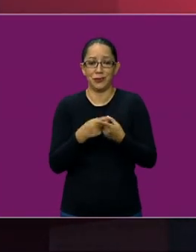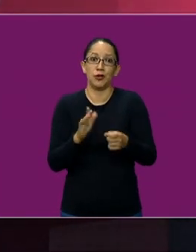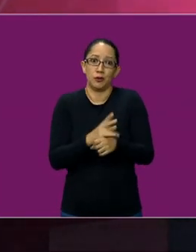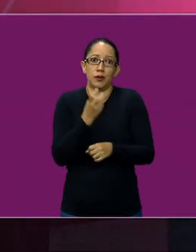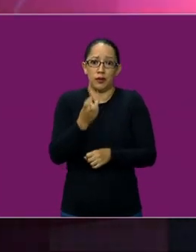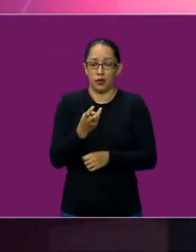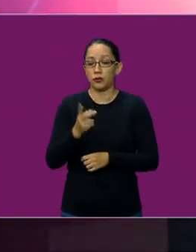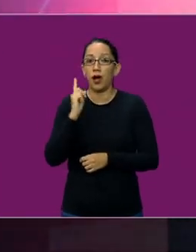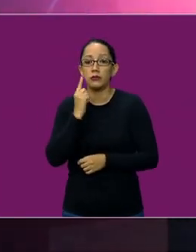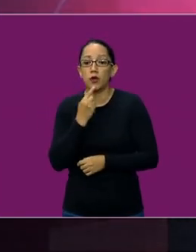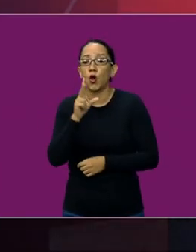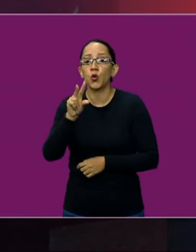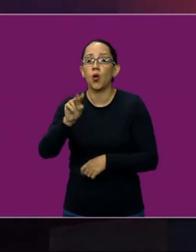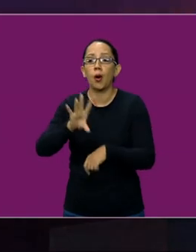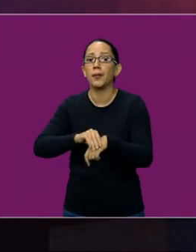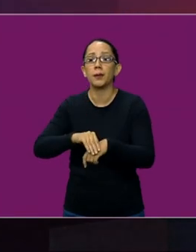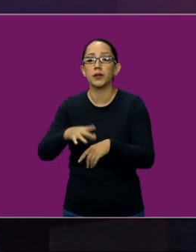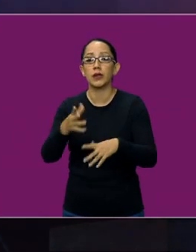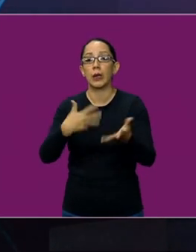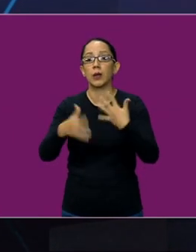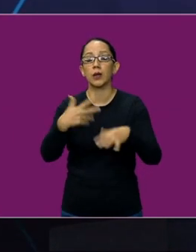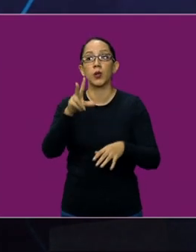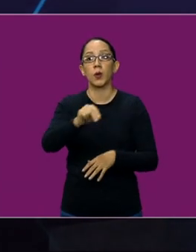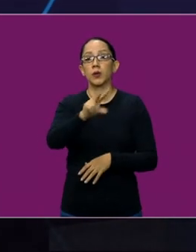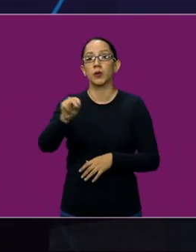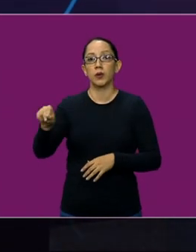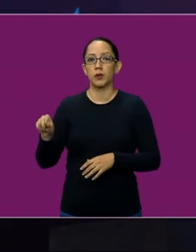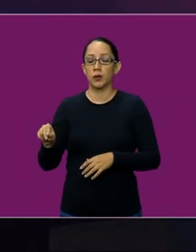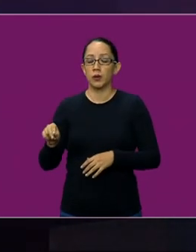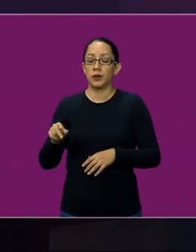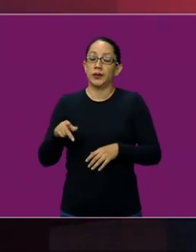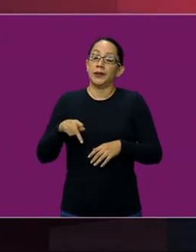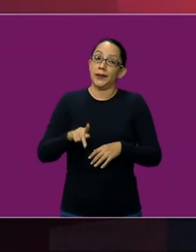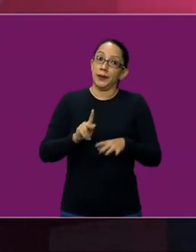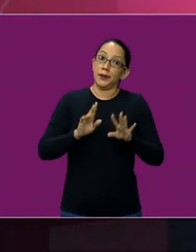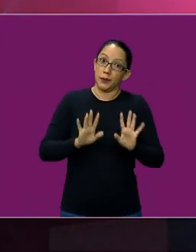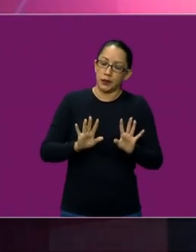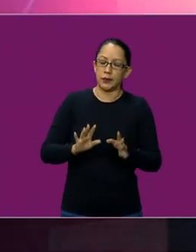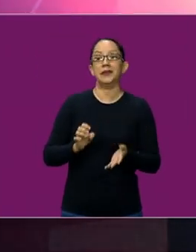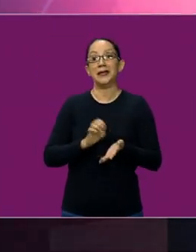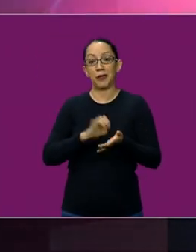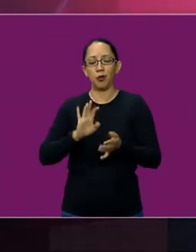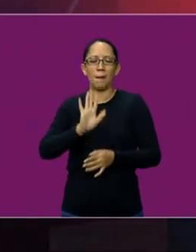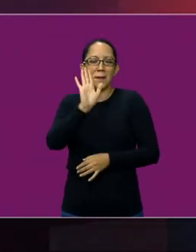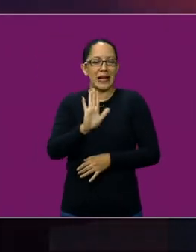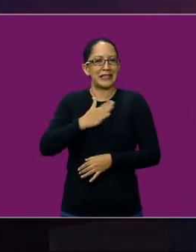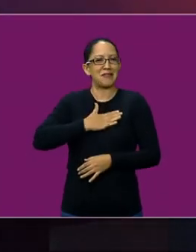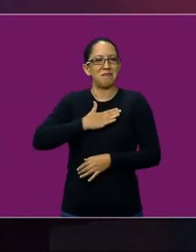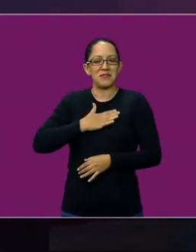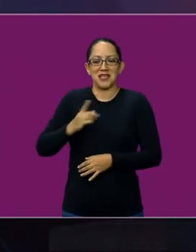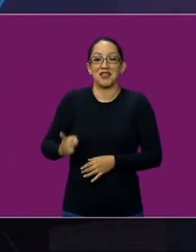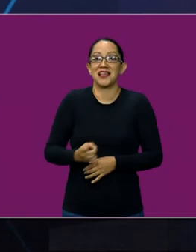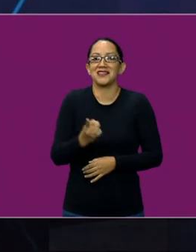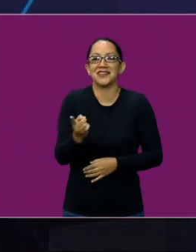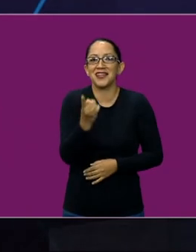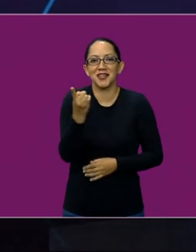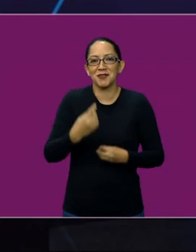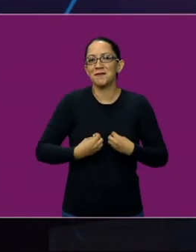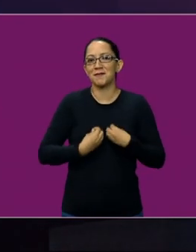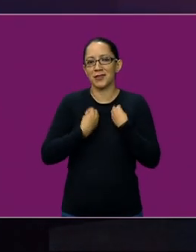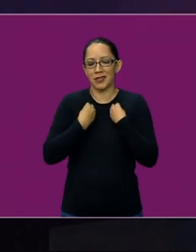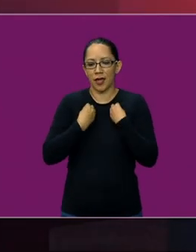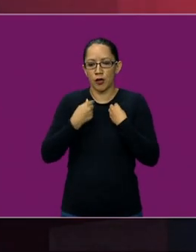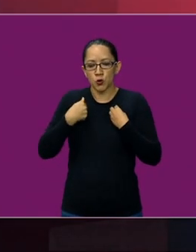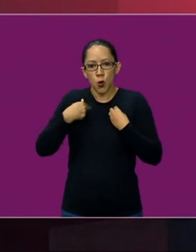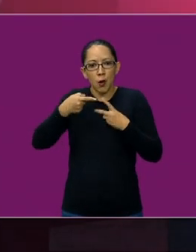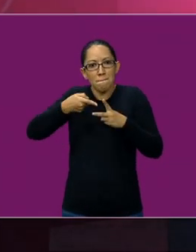afortunadamente, porque era mi destino en la vida, me involucro en este mundo